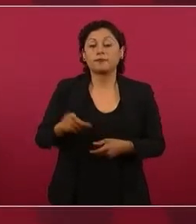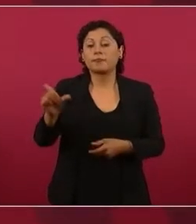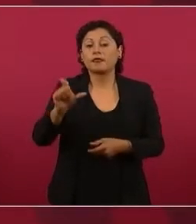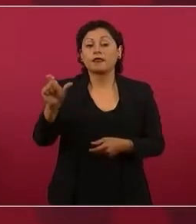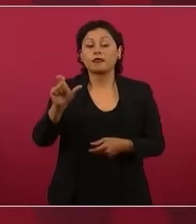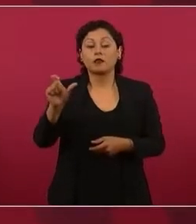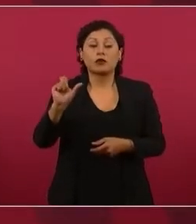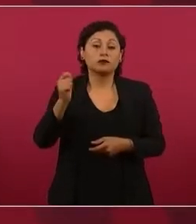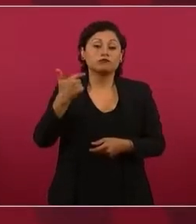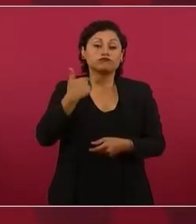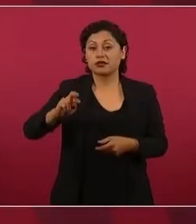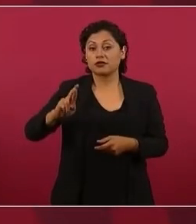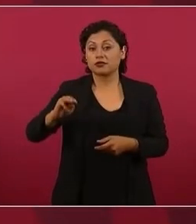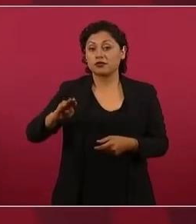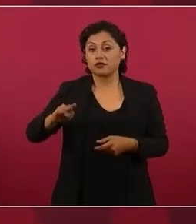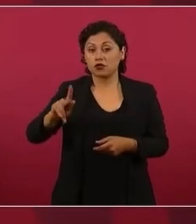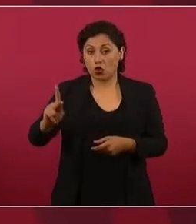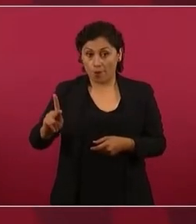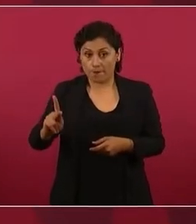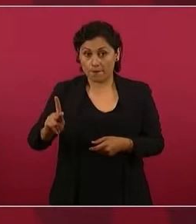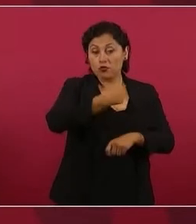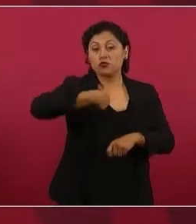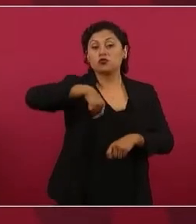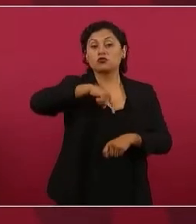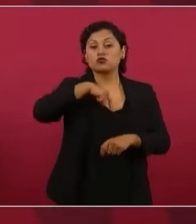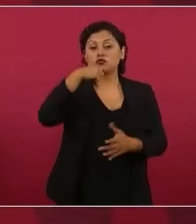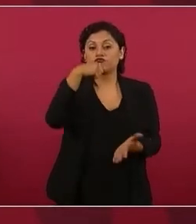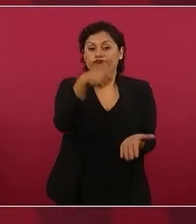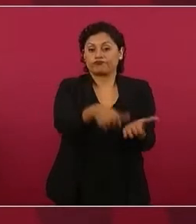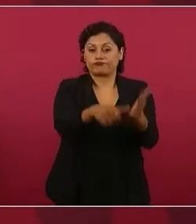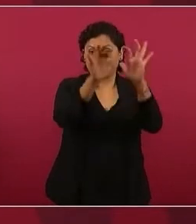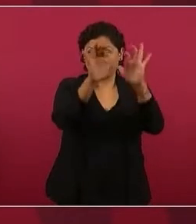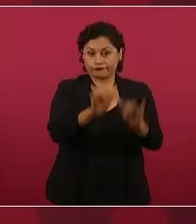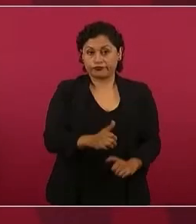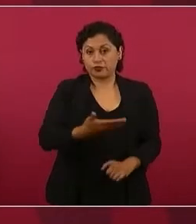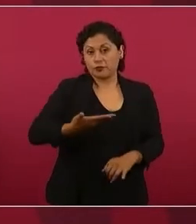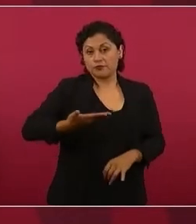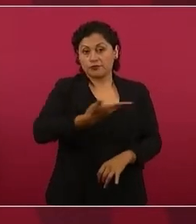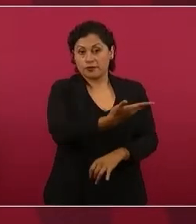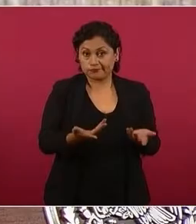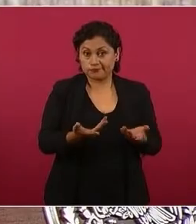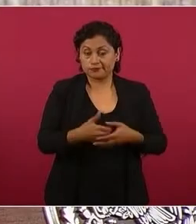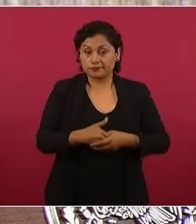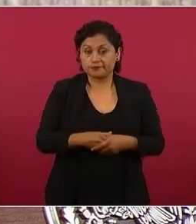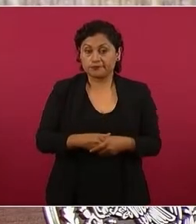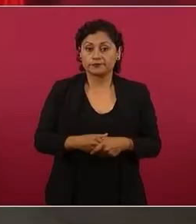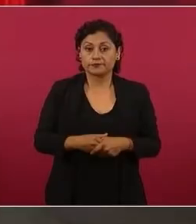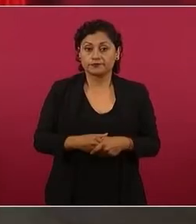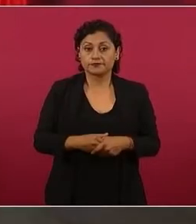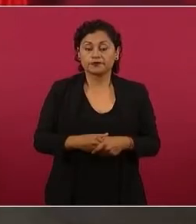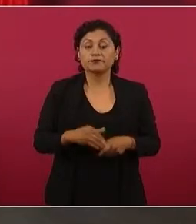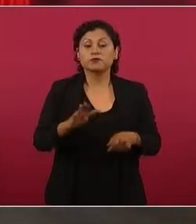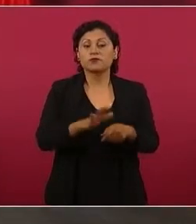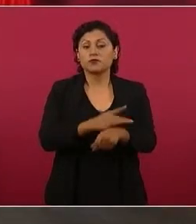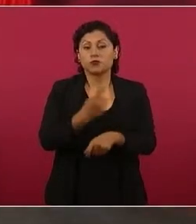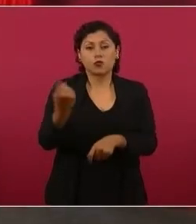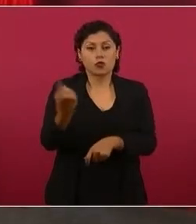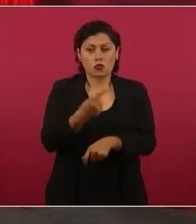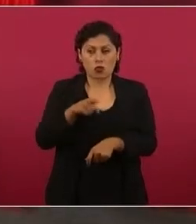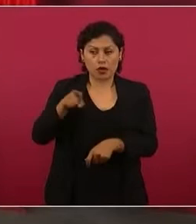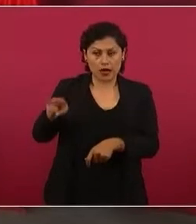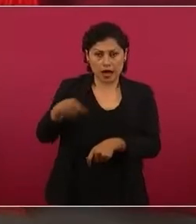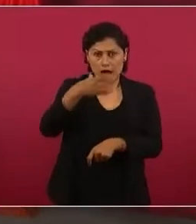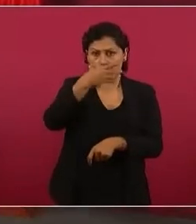presidente Donald Trump, solicitamos que se le exonerara. Es un preso de